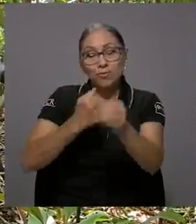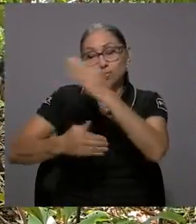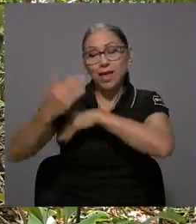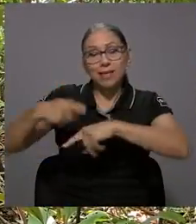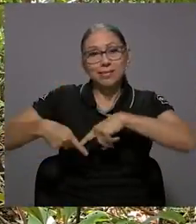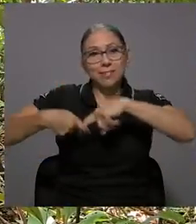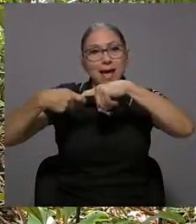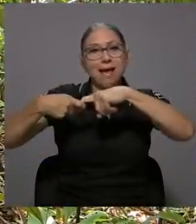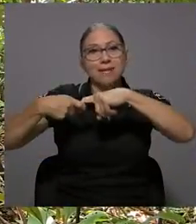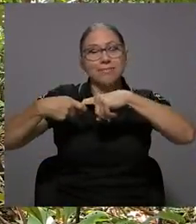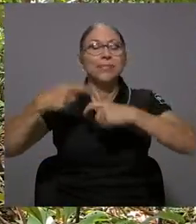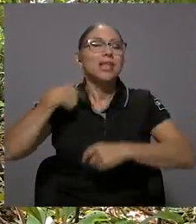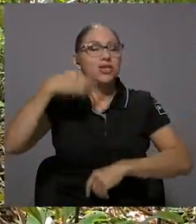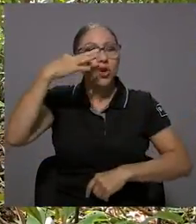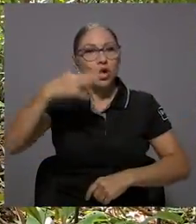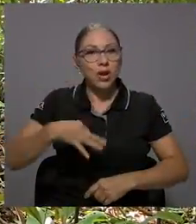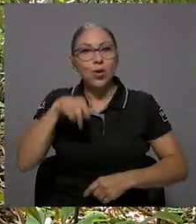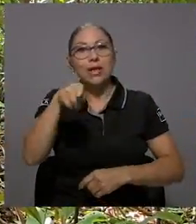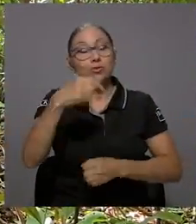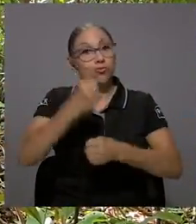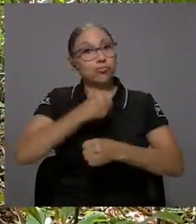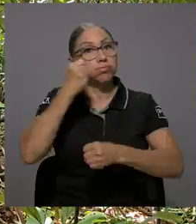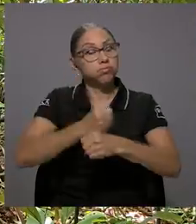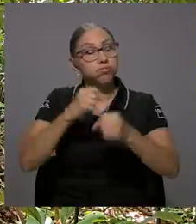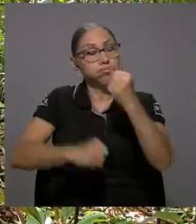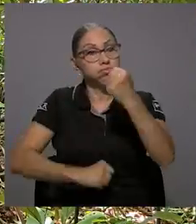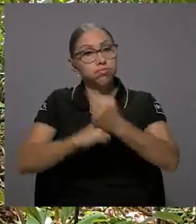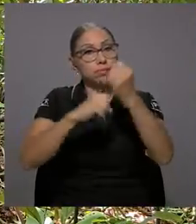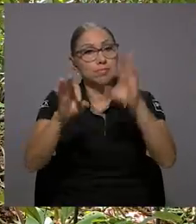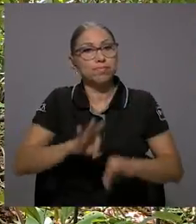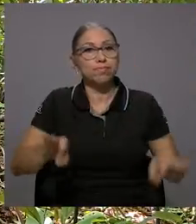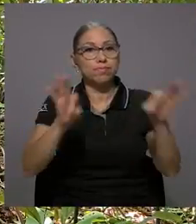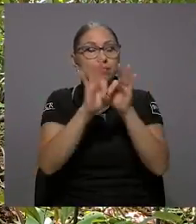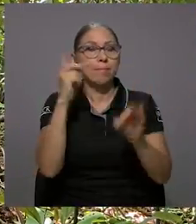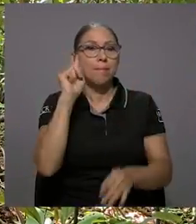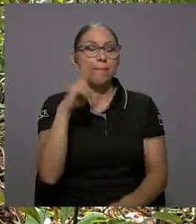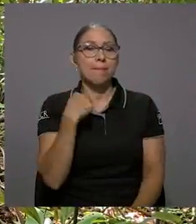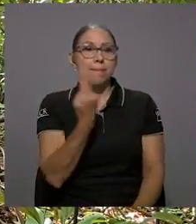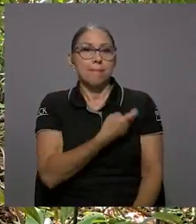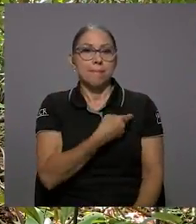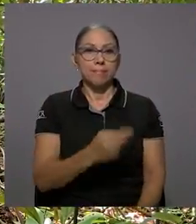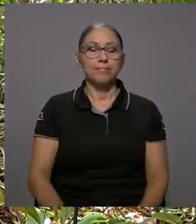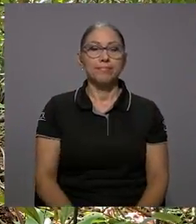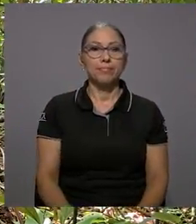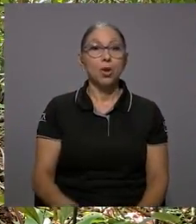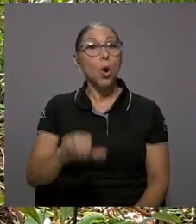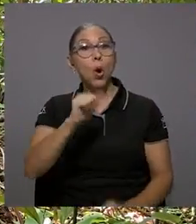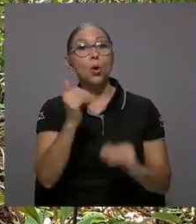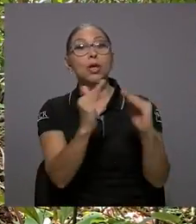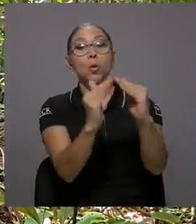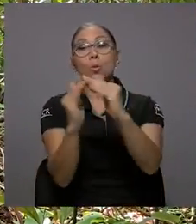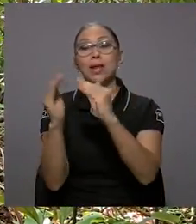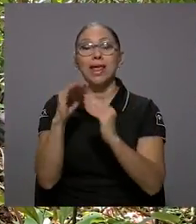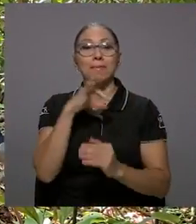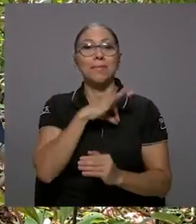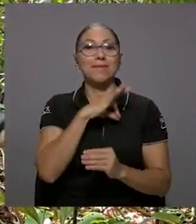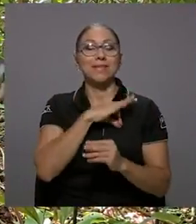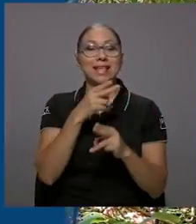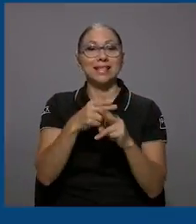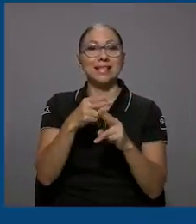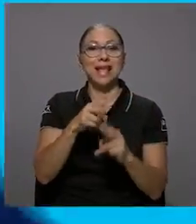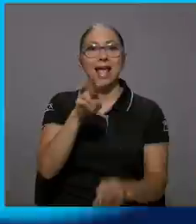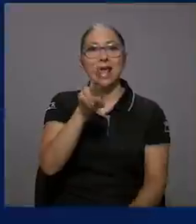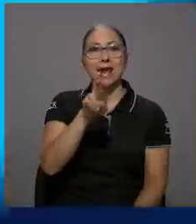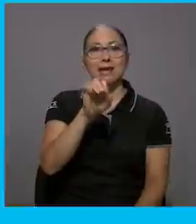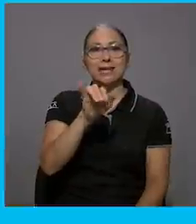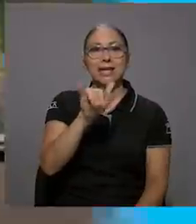avanzamos en esos trabajos que estaban pendientes y creo que es un aporte bastante importante para nosotros.